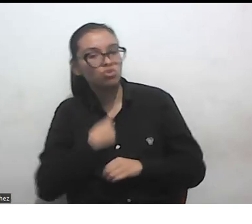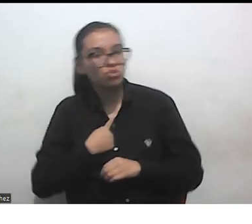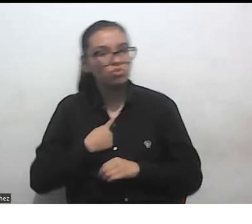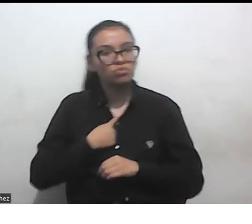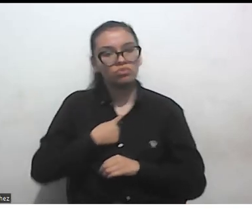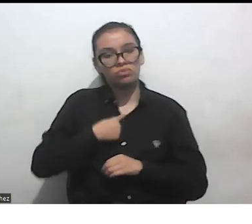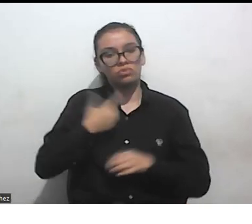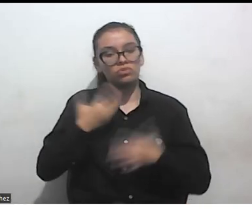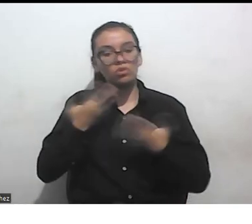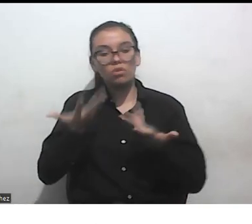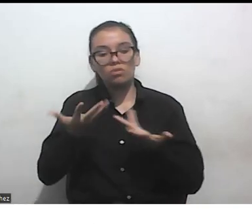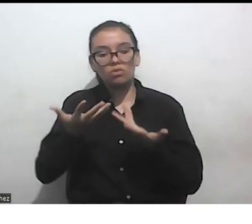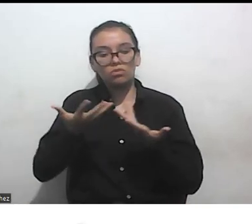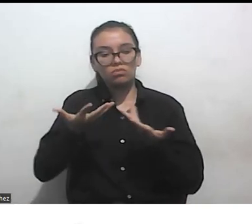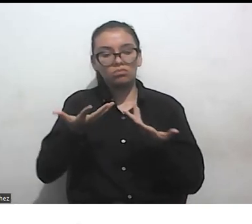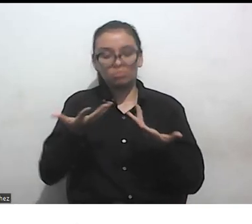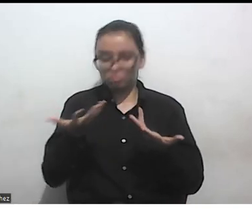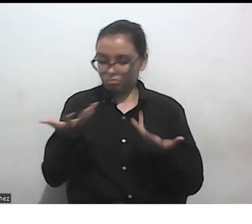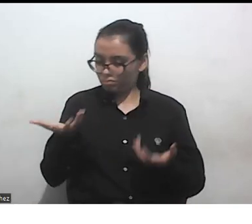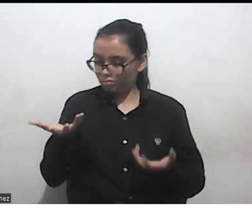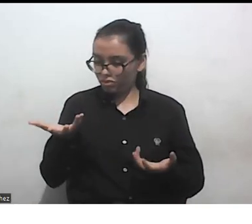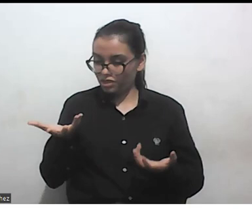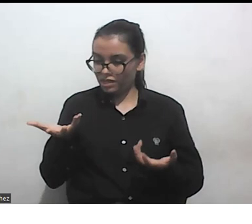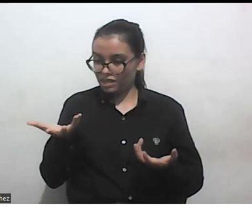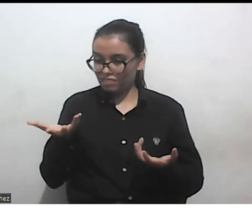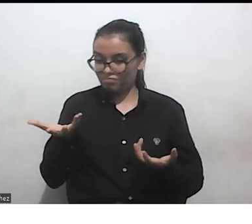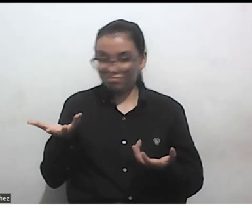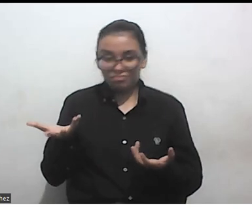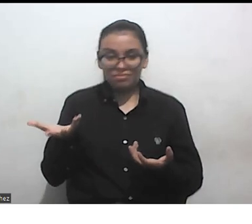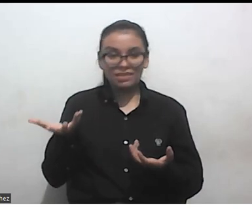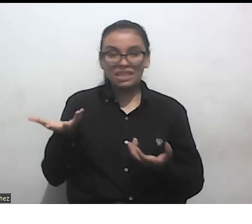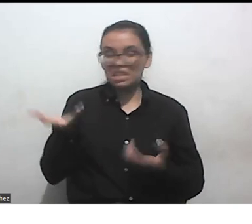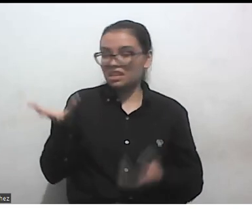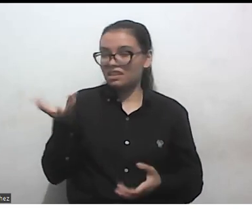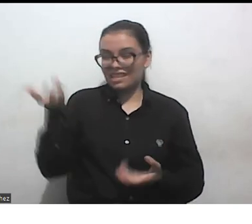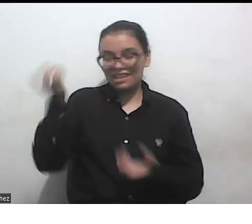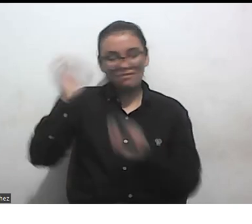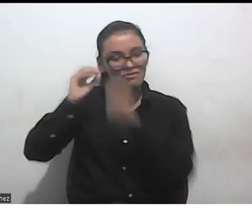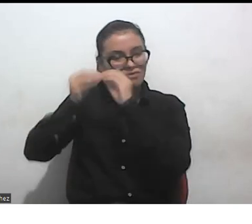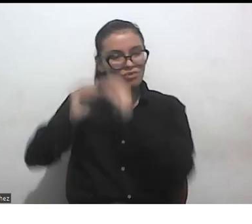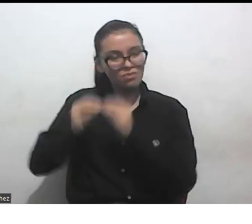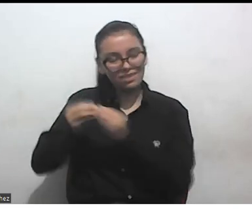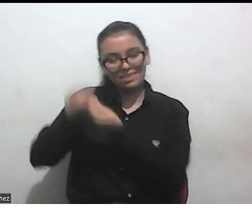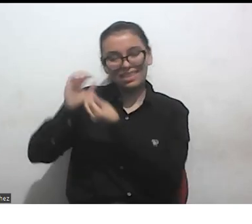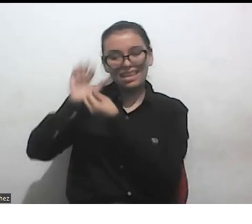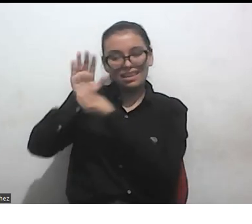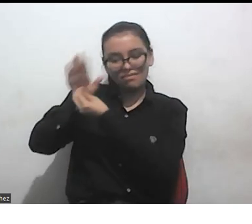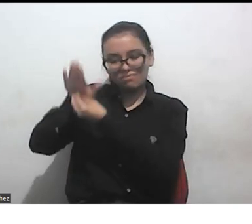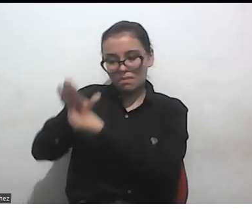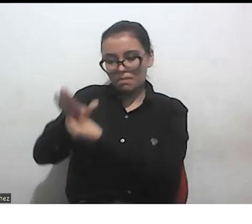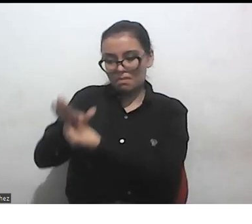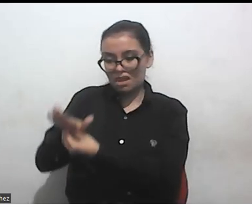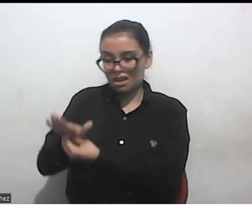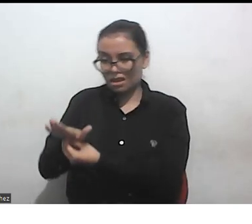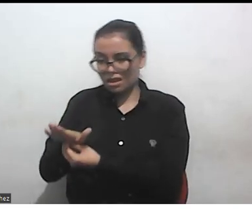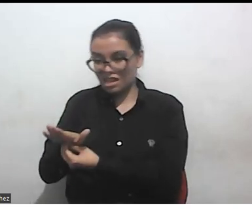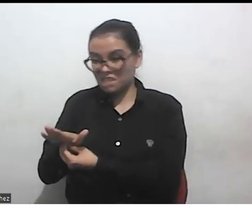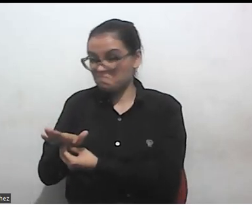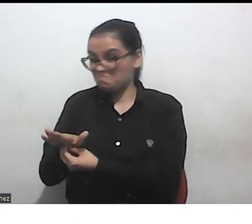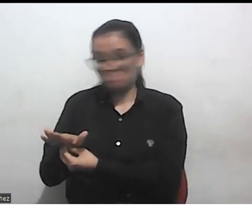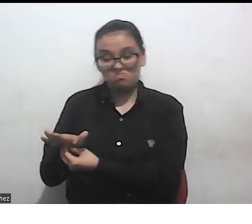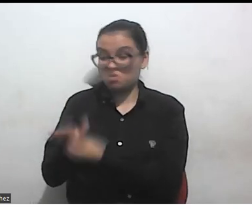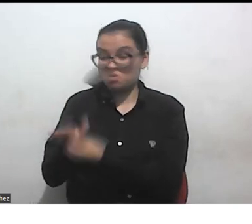que terminan oprimiendo y negando humanidad y subjetividad